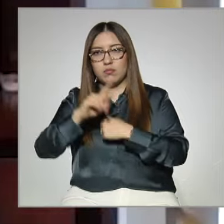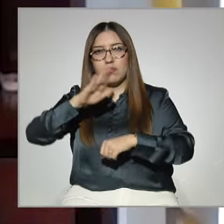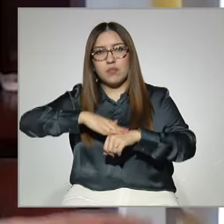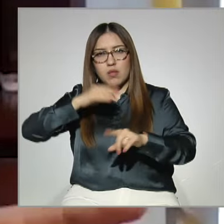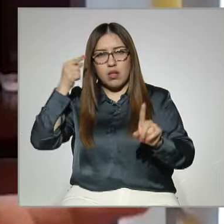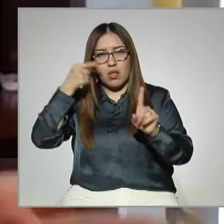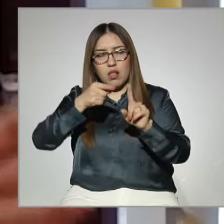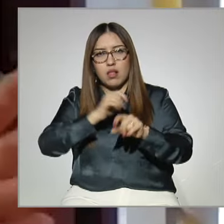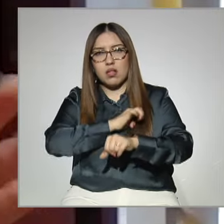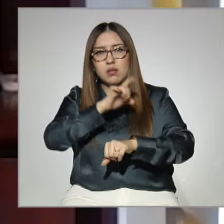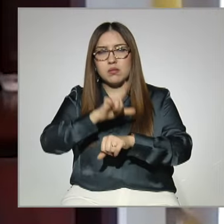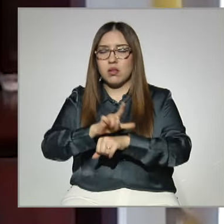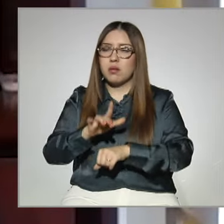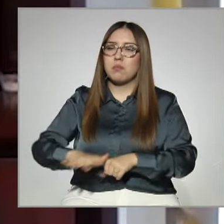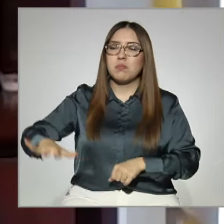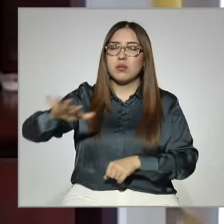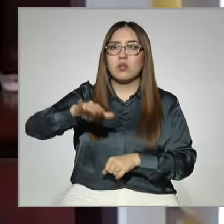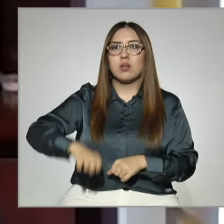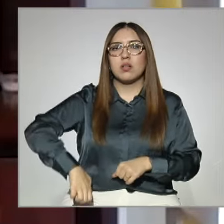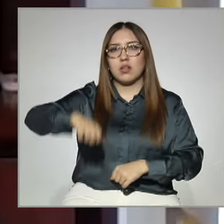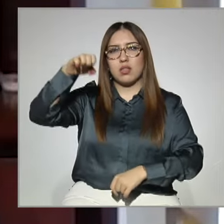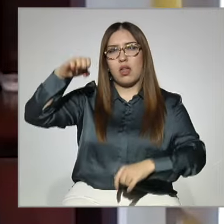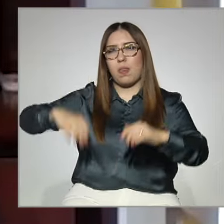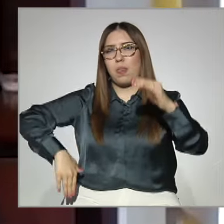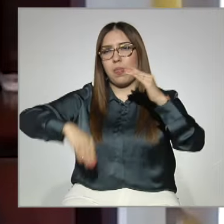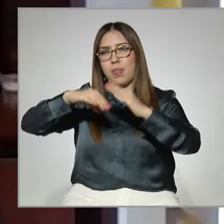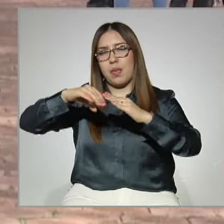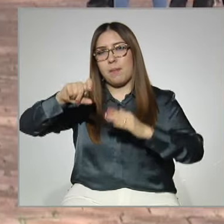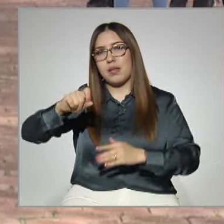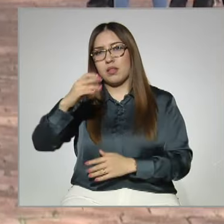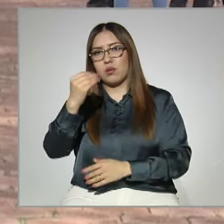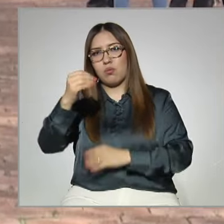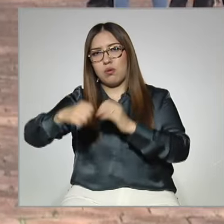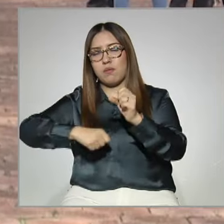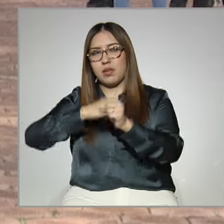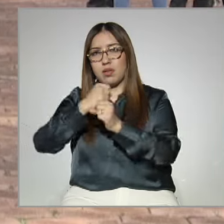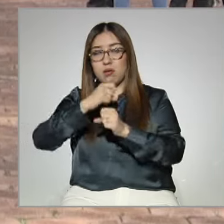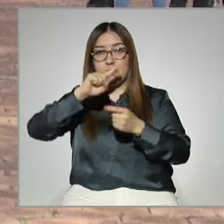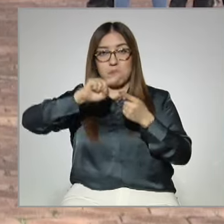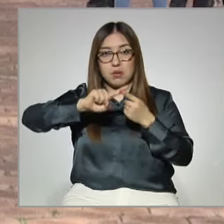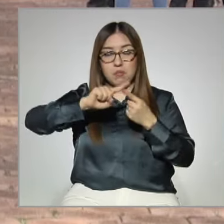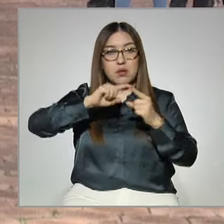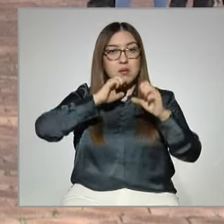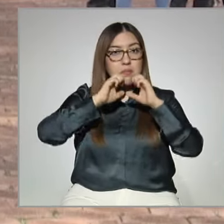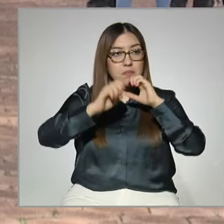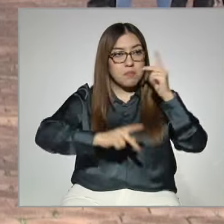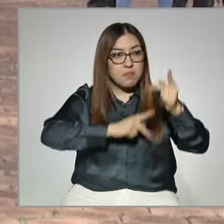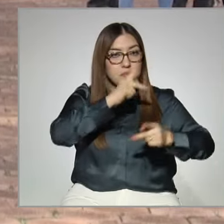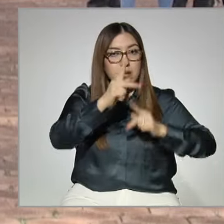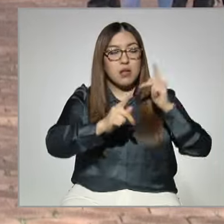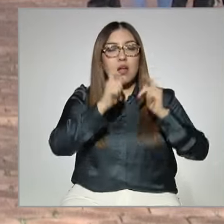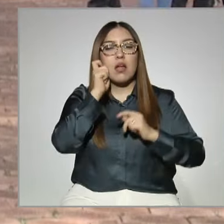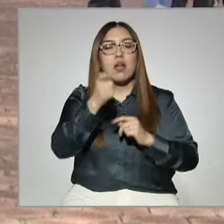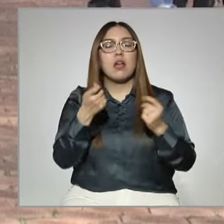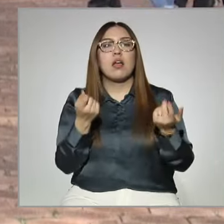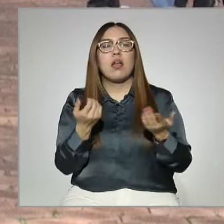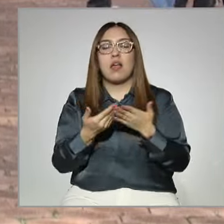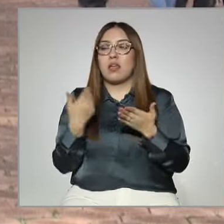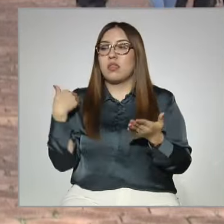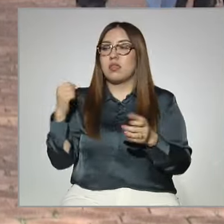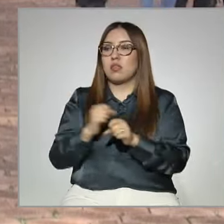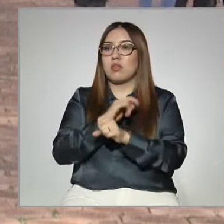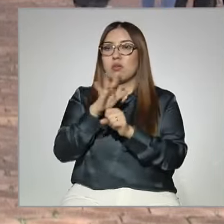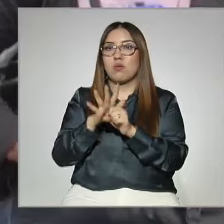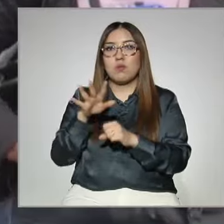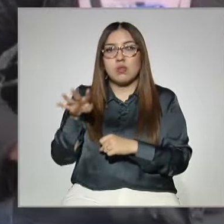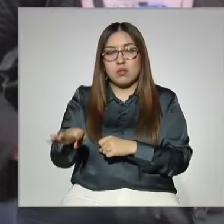de hasta 29 años de edad. La primera encuesta, que fue la medición del impacto COVID-19